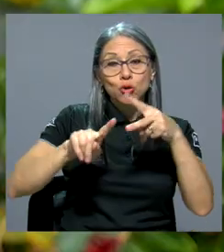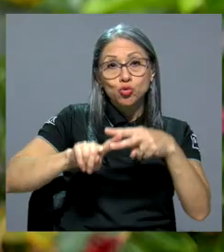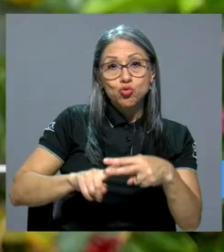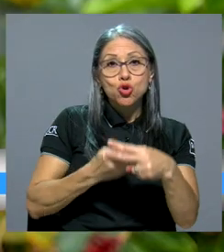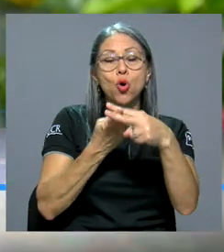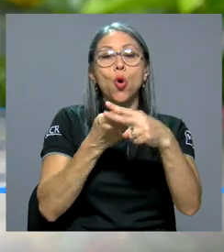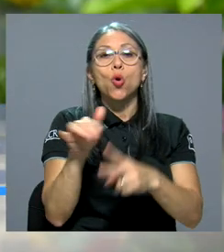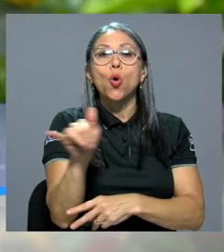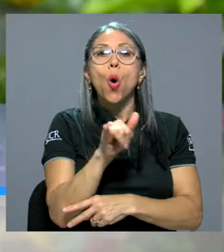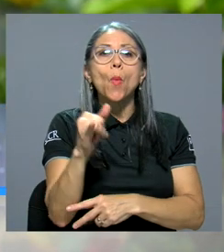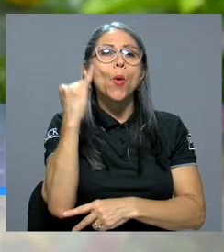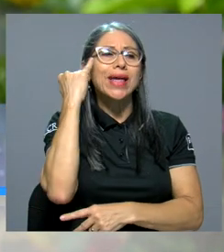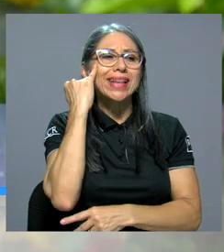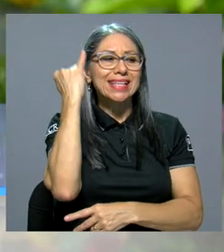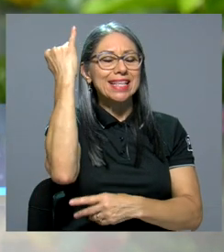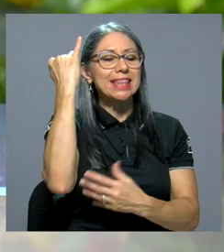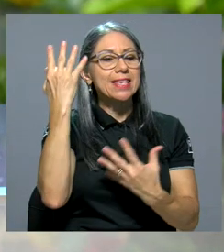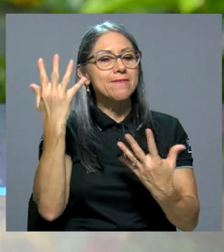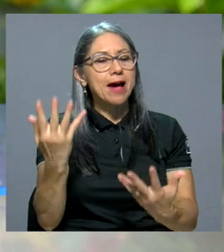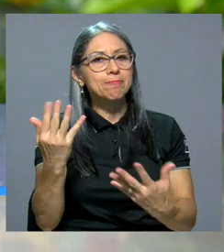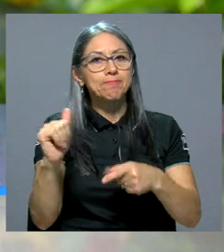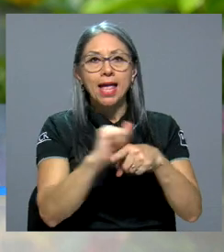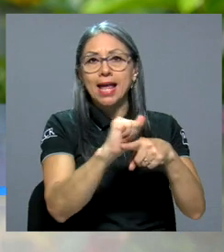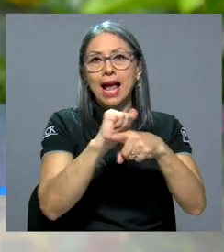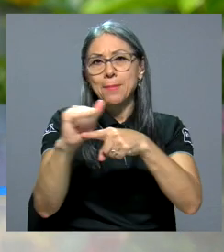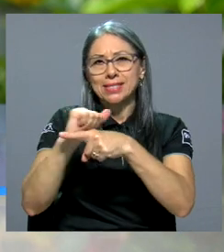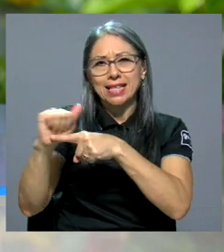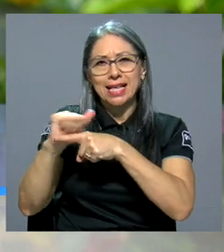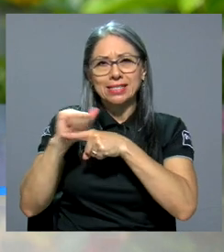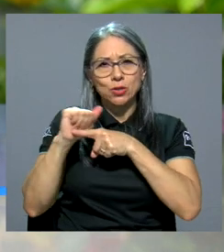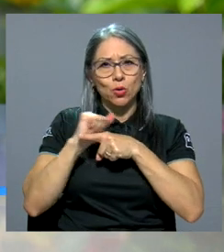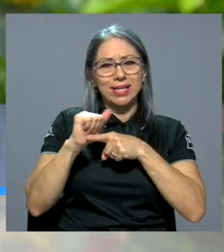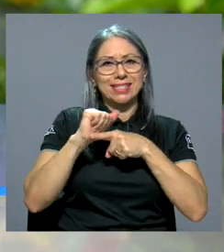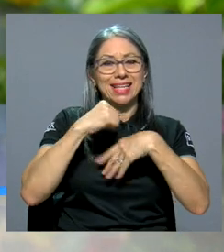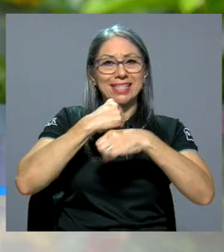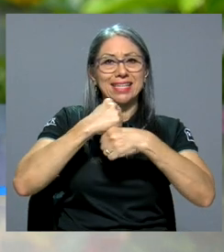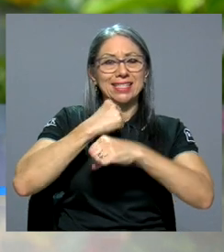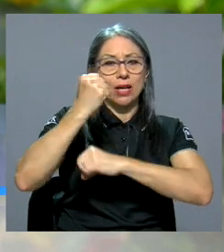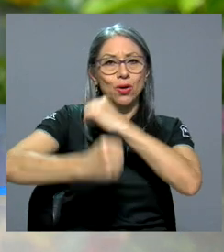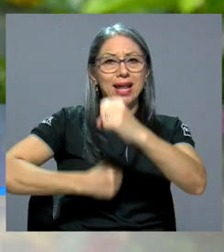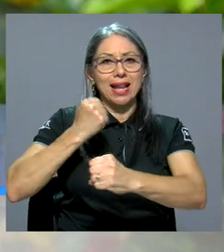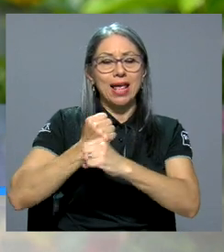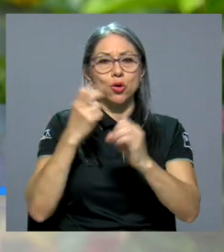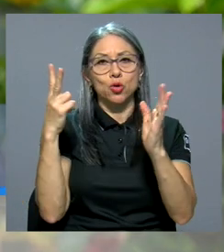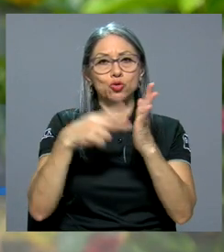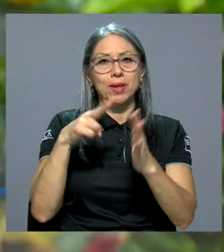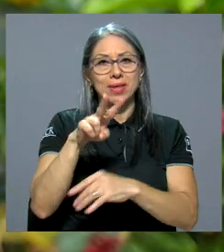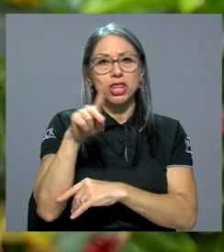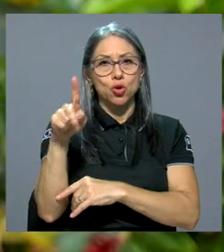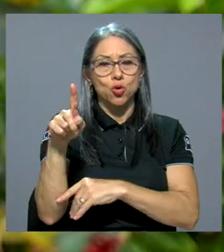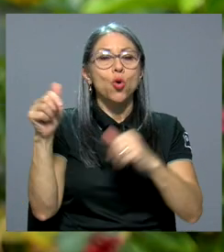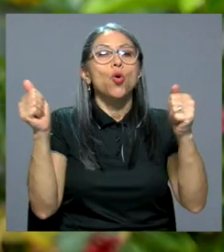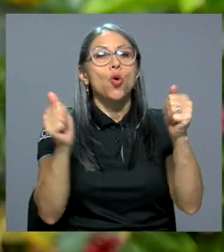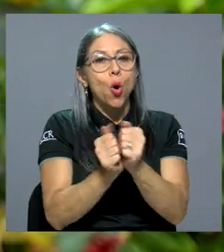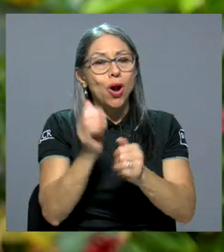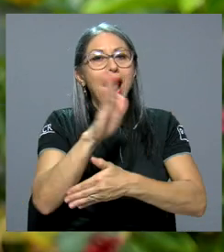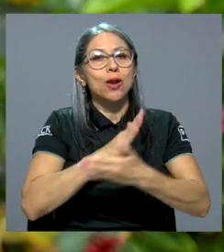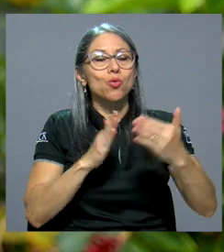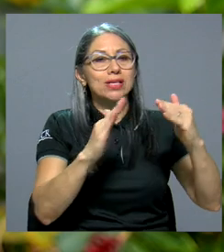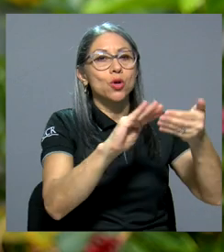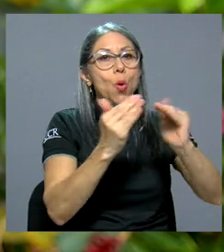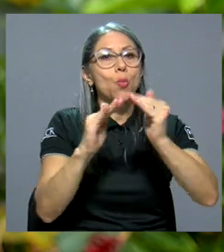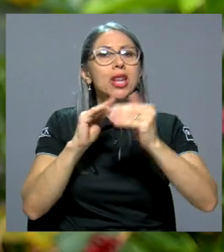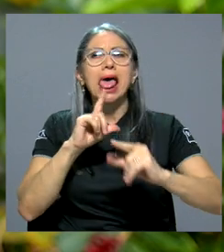surgió como una iniciativa a capacitaciones que se realizaron en el año 2021 con algunas